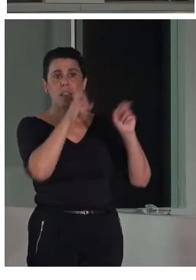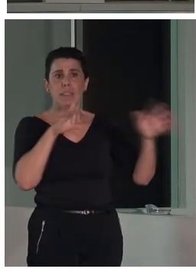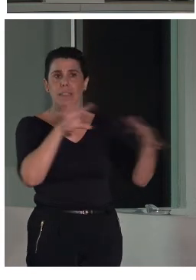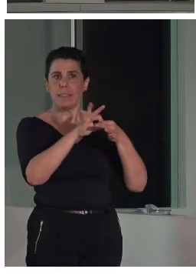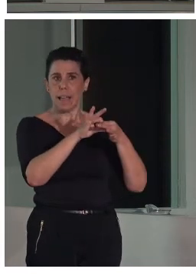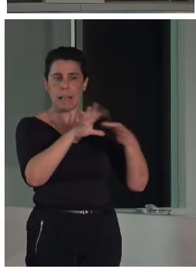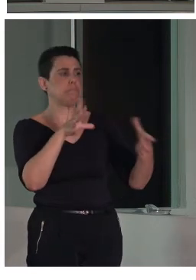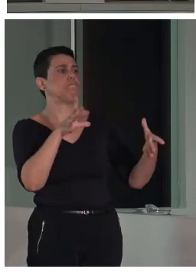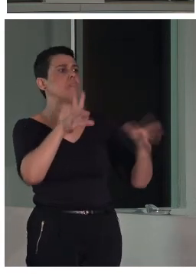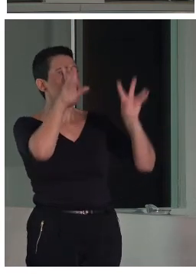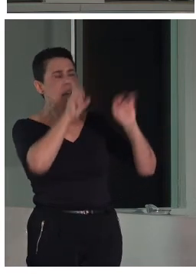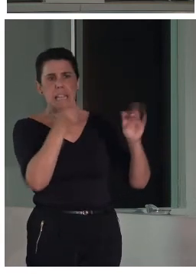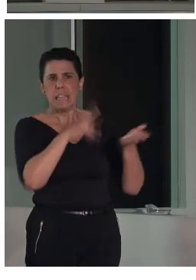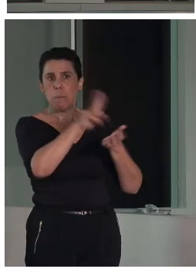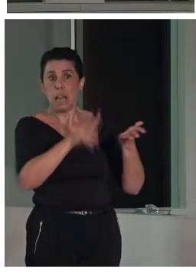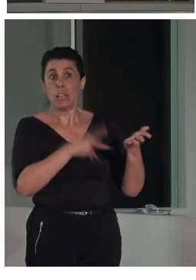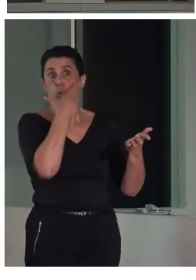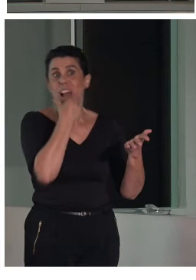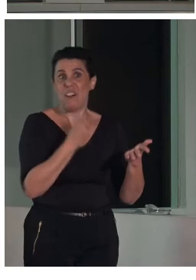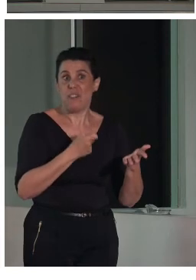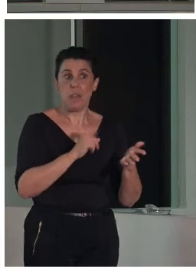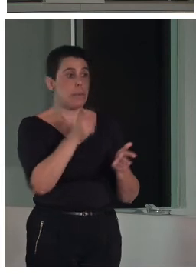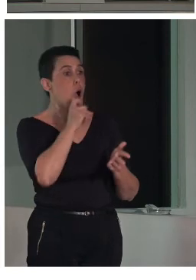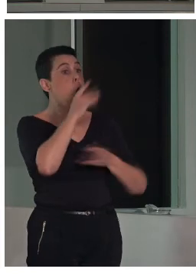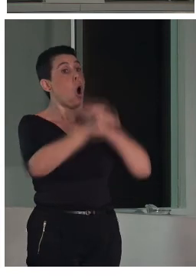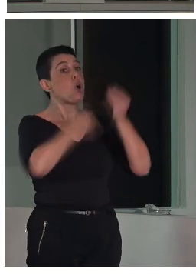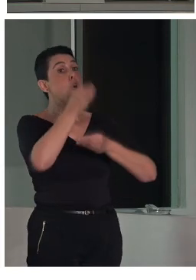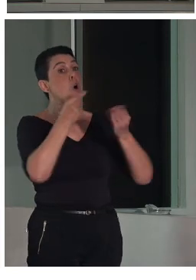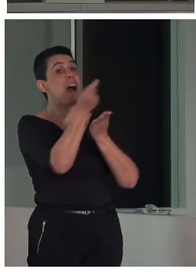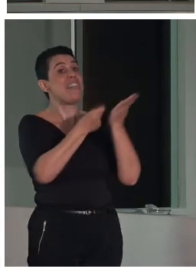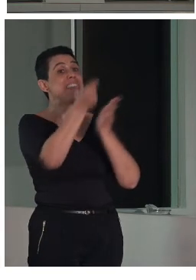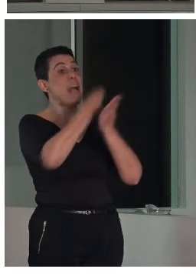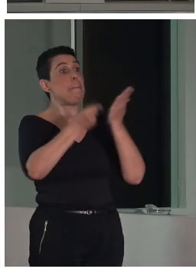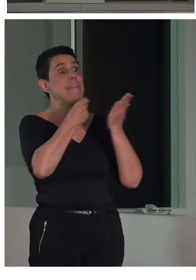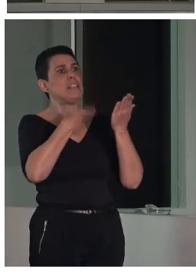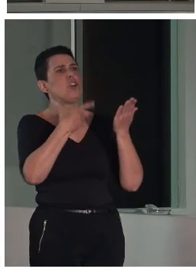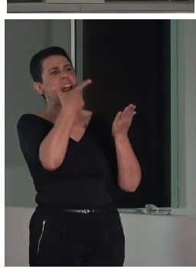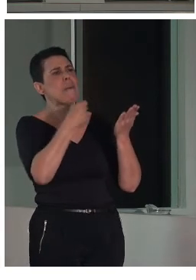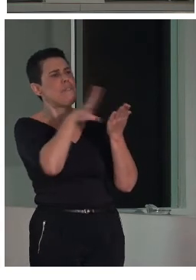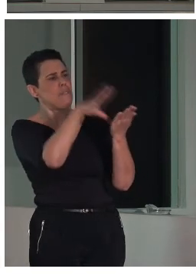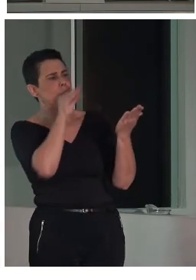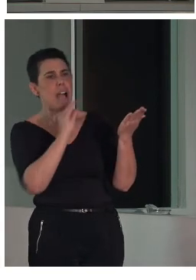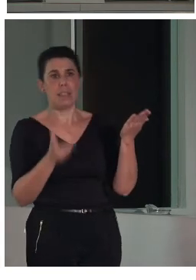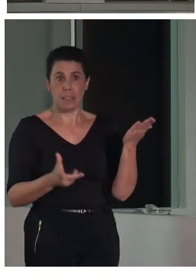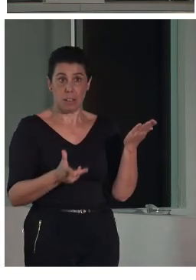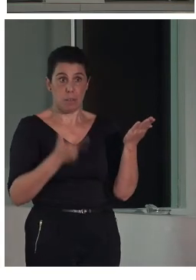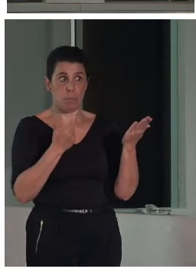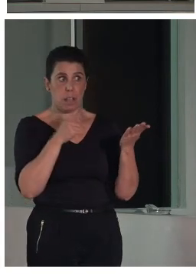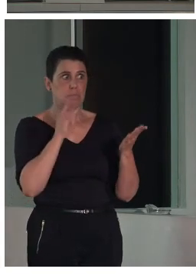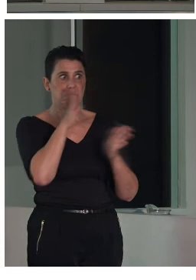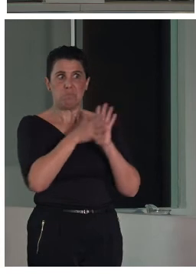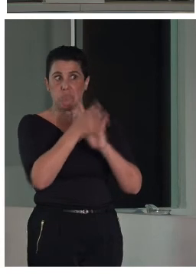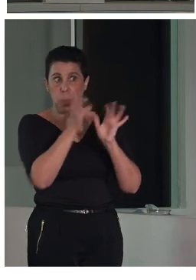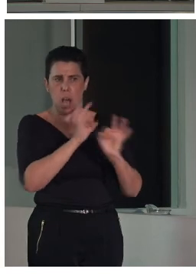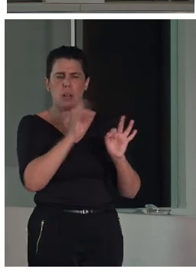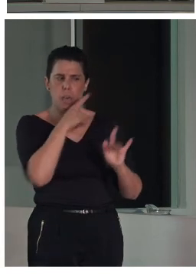lectura fácil o con cómo hacer pictogramas comprensibles un aspecto que no he tocado pero que también sería relevante o